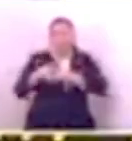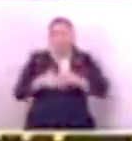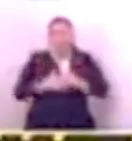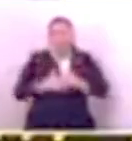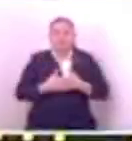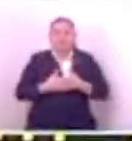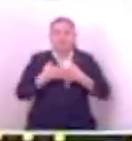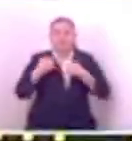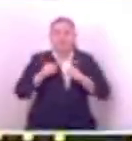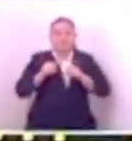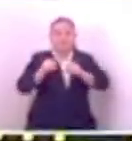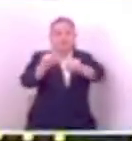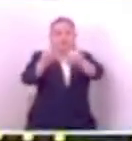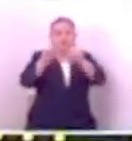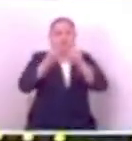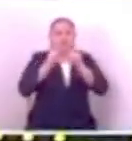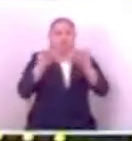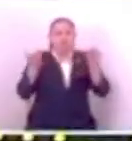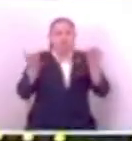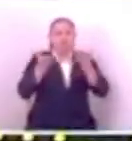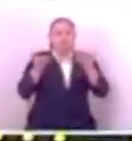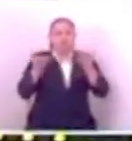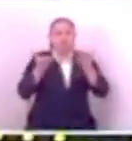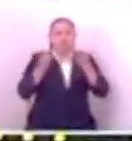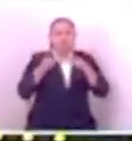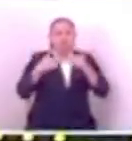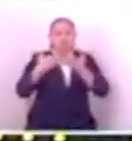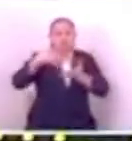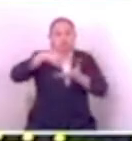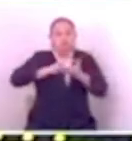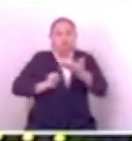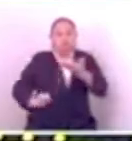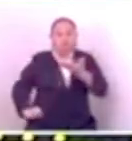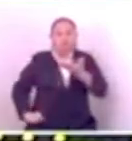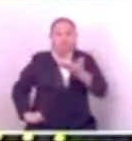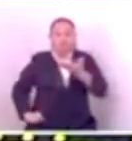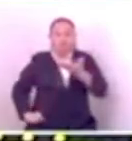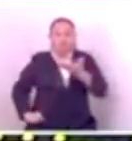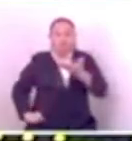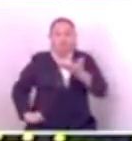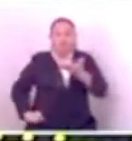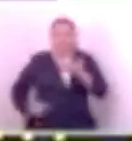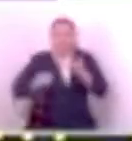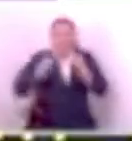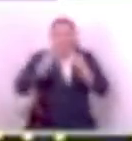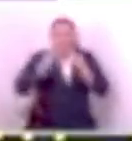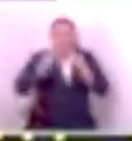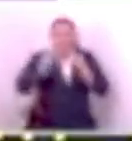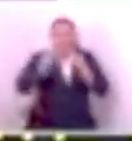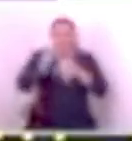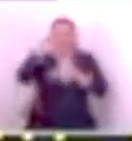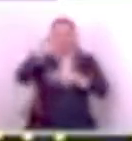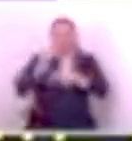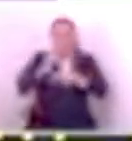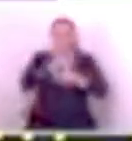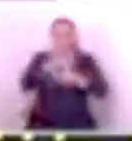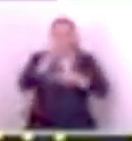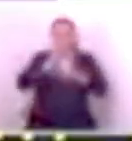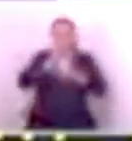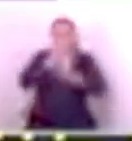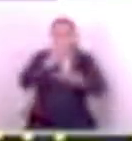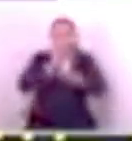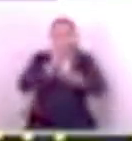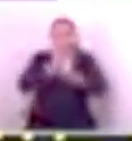Y lo he venido haciendo porque el pueblo salvadoreño, la inmensa mayoría, donde usted vaya,